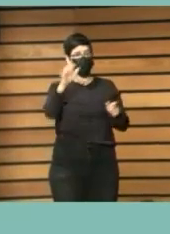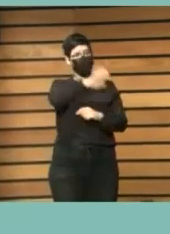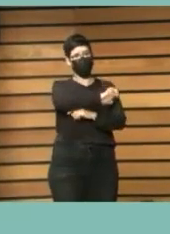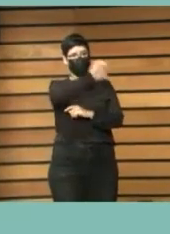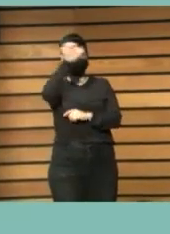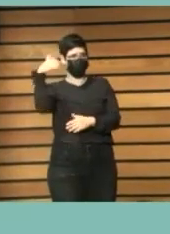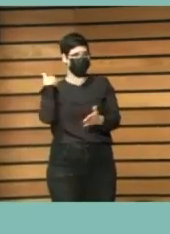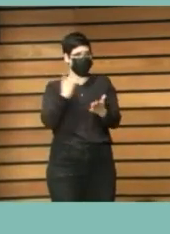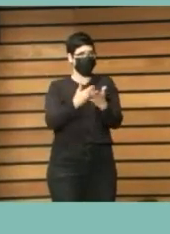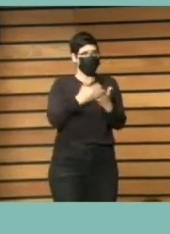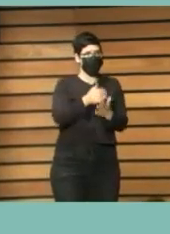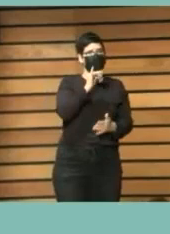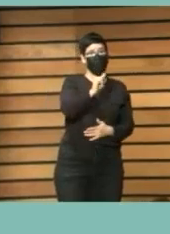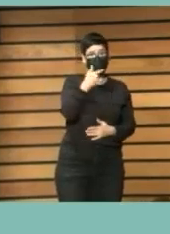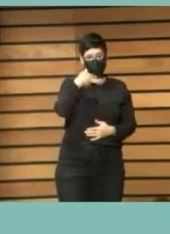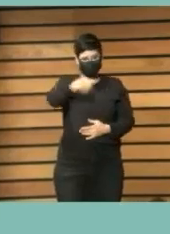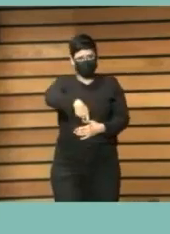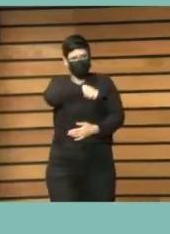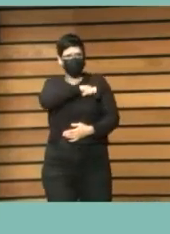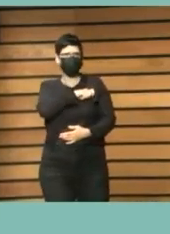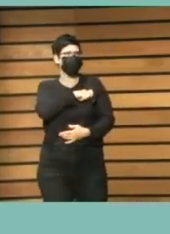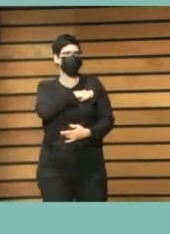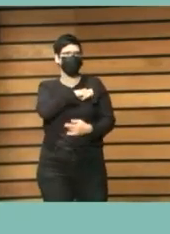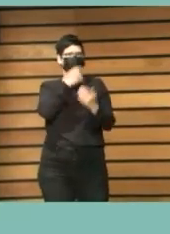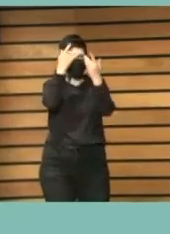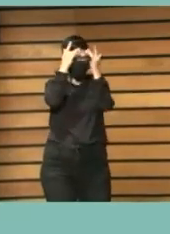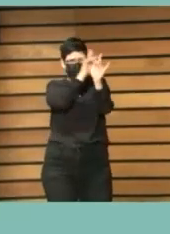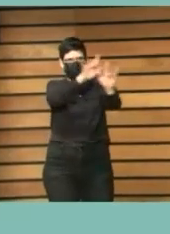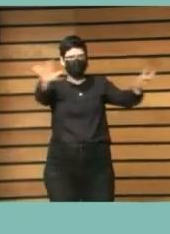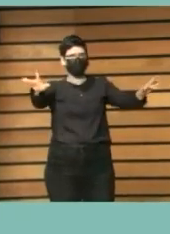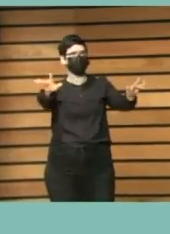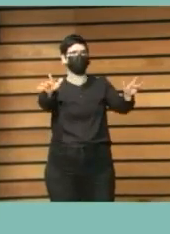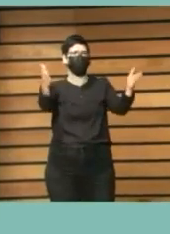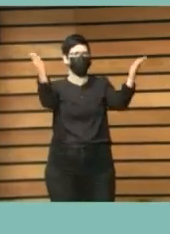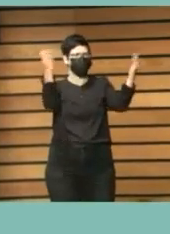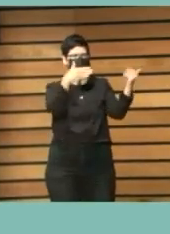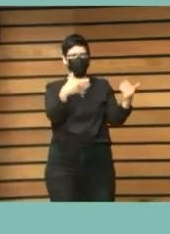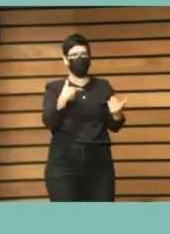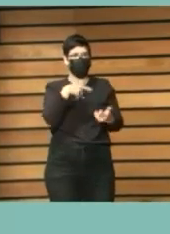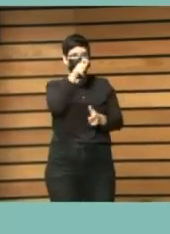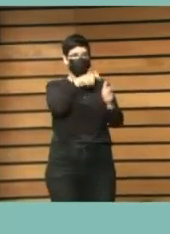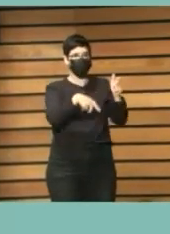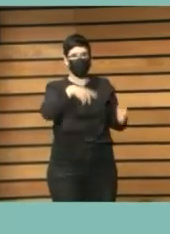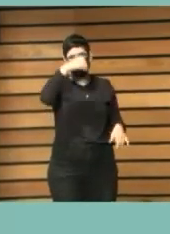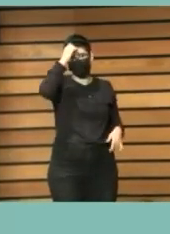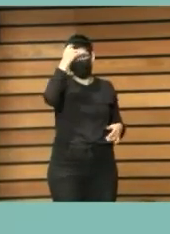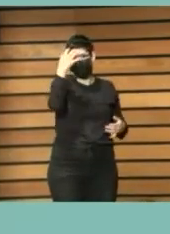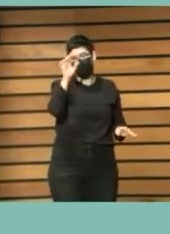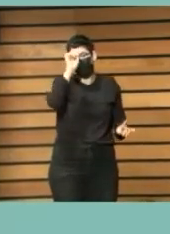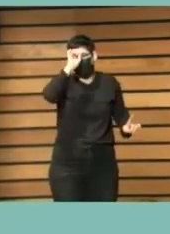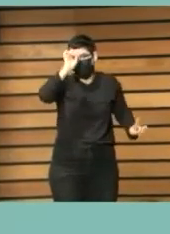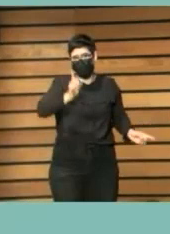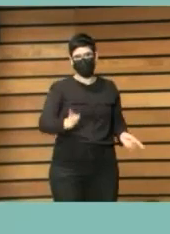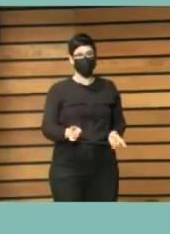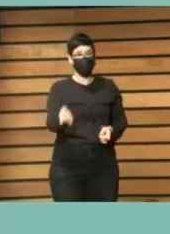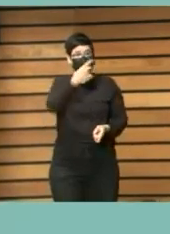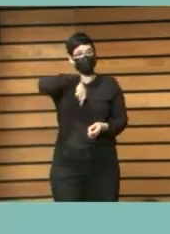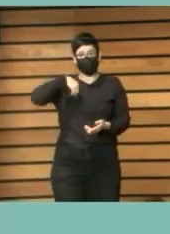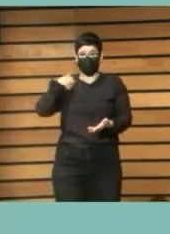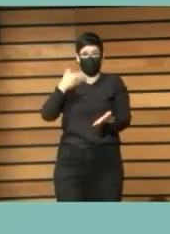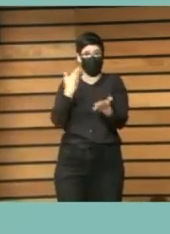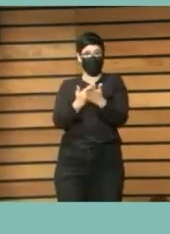caló muy poco. Entonces me gustaría saber nosotras ya no estamos certificando